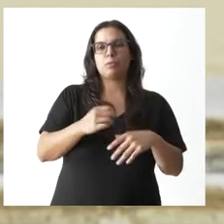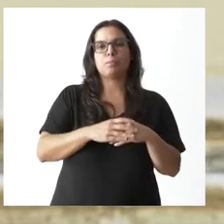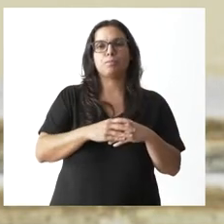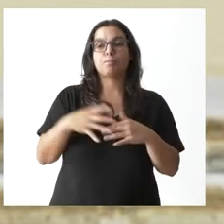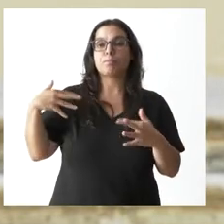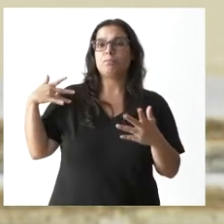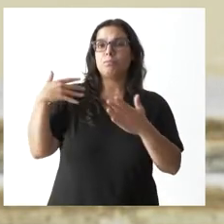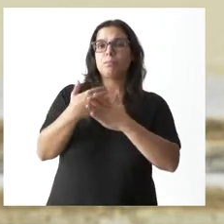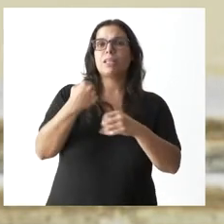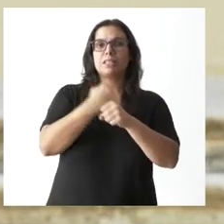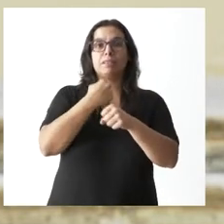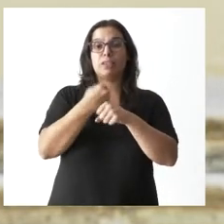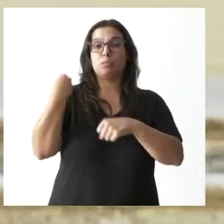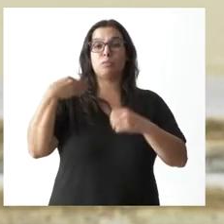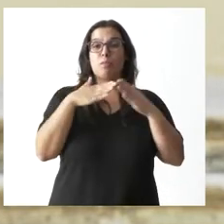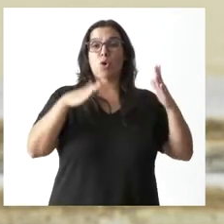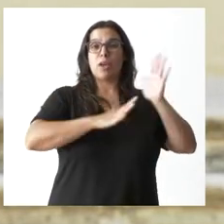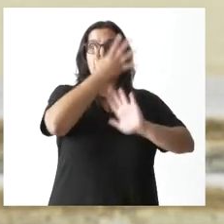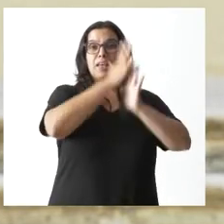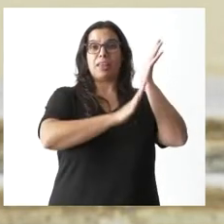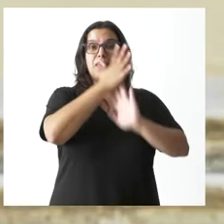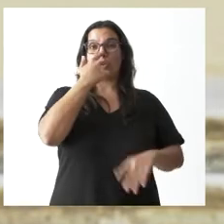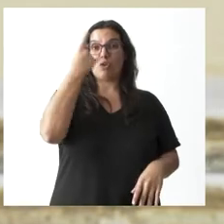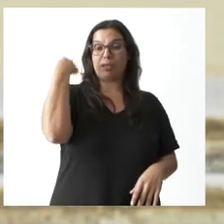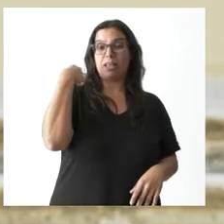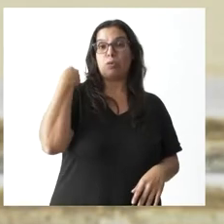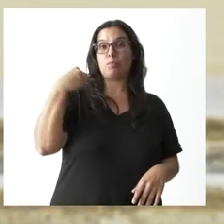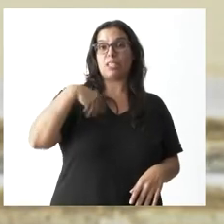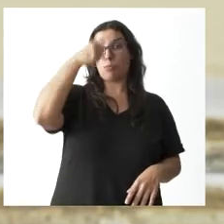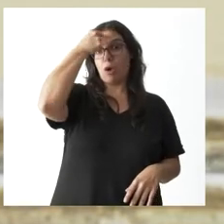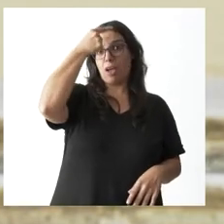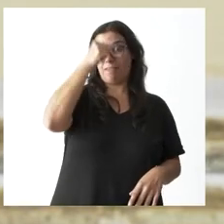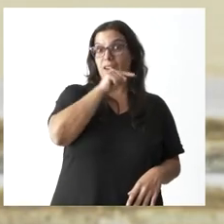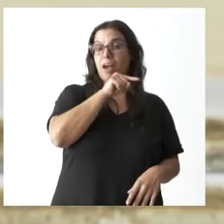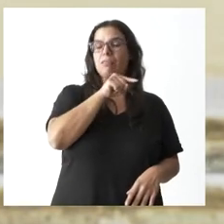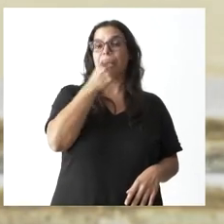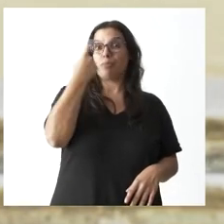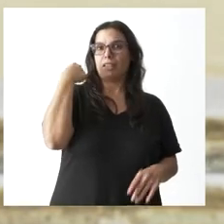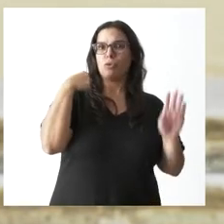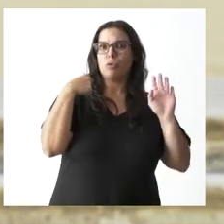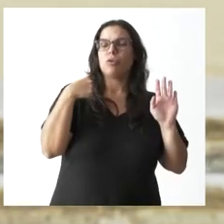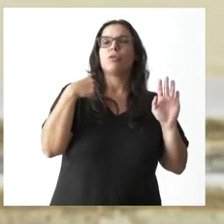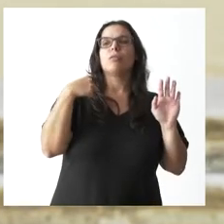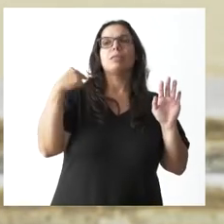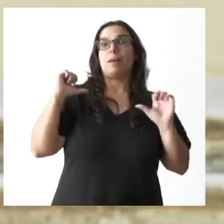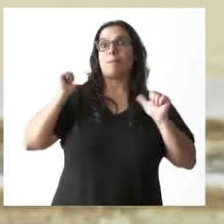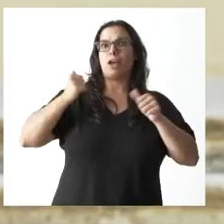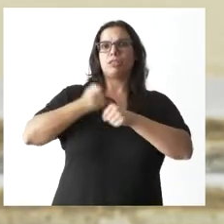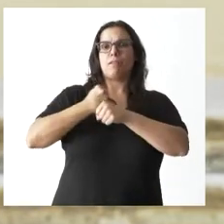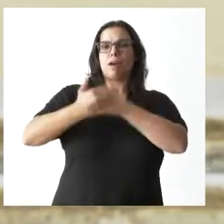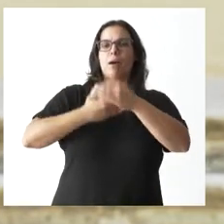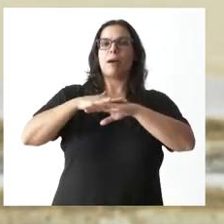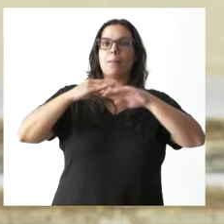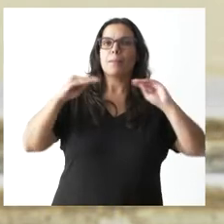trabajando ya desde el incendio del año pasado de Navalacruz, en la provincia de Ávila, para mejorar,